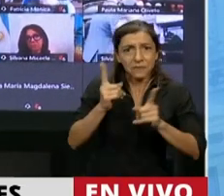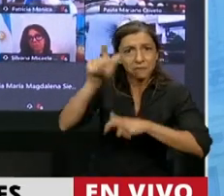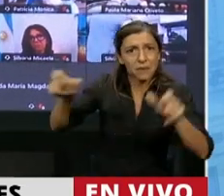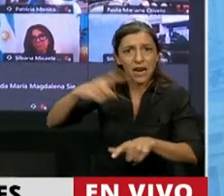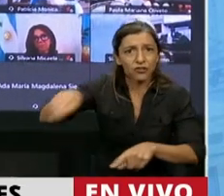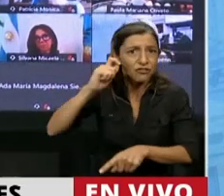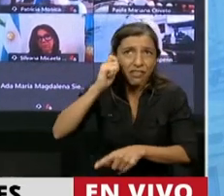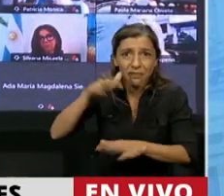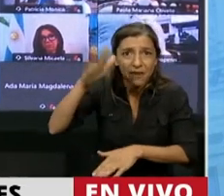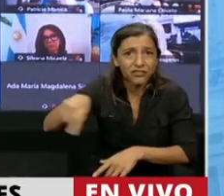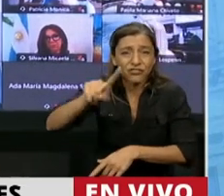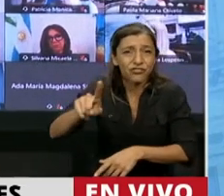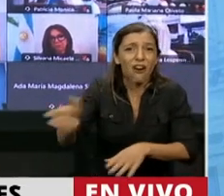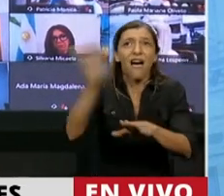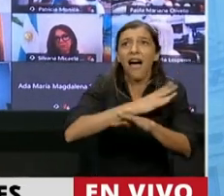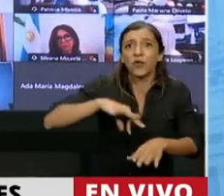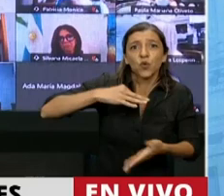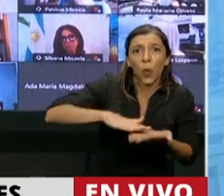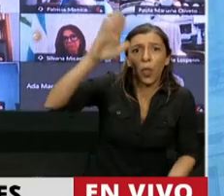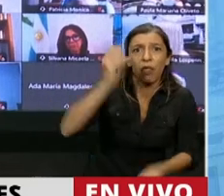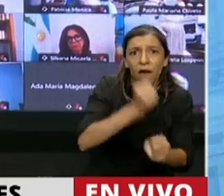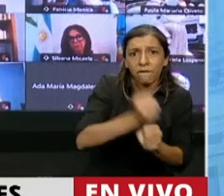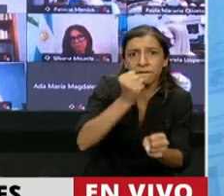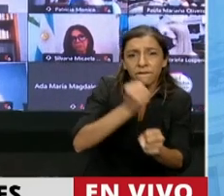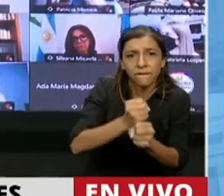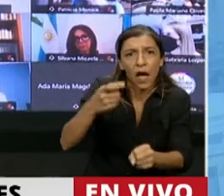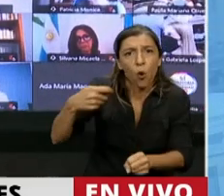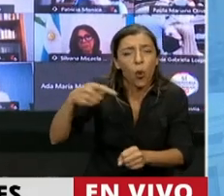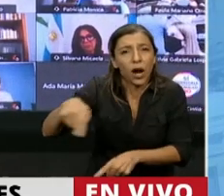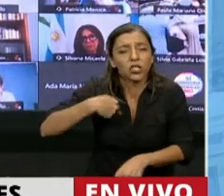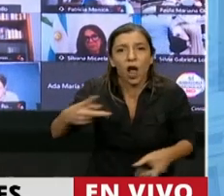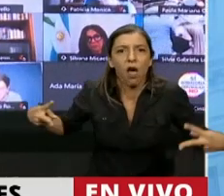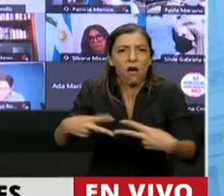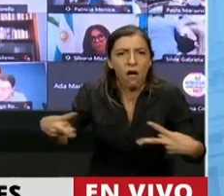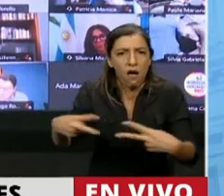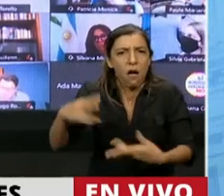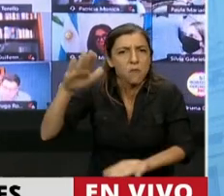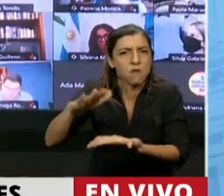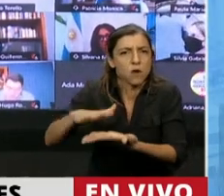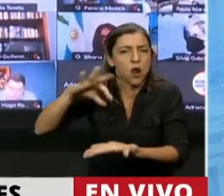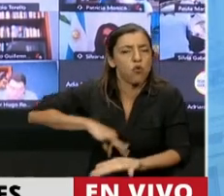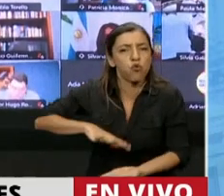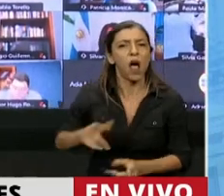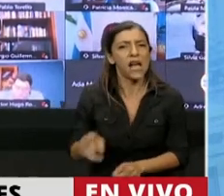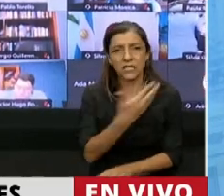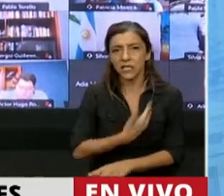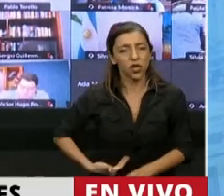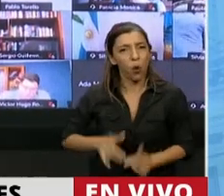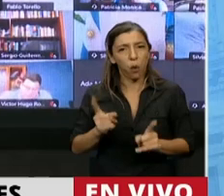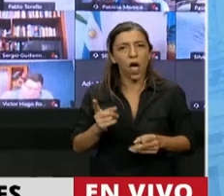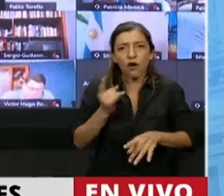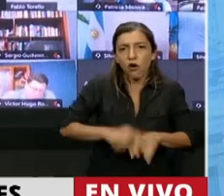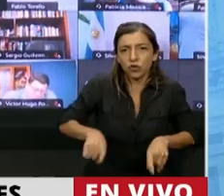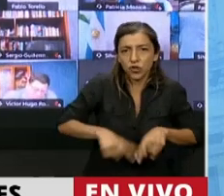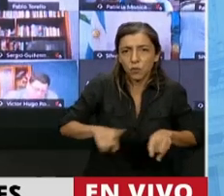adultos mayores que trabajaron toda su vida y son ajustados permanentemente por todos los gobiernos y ahora,